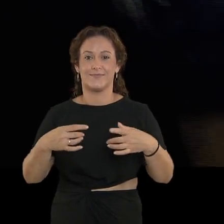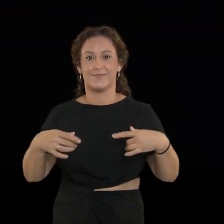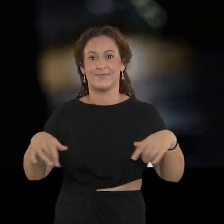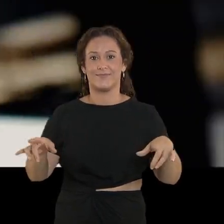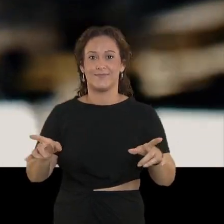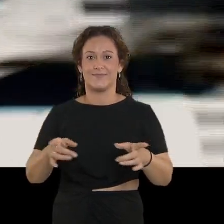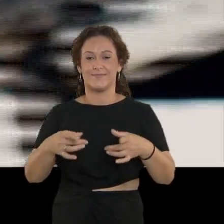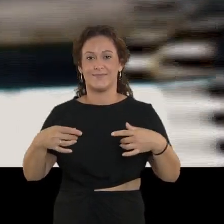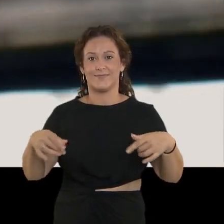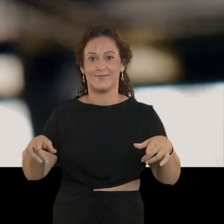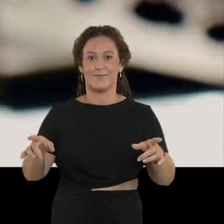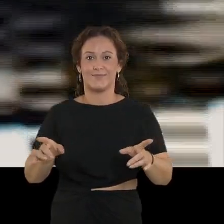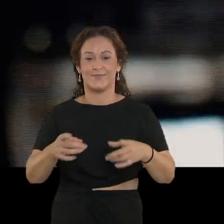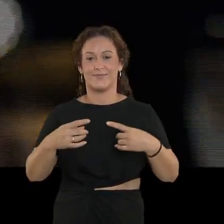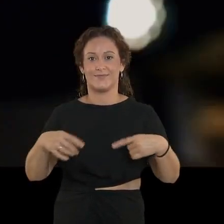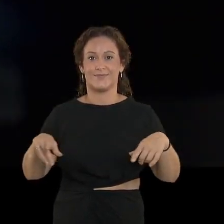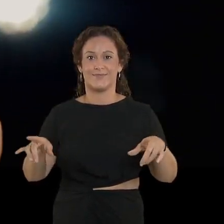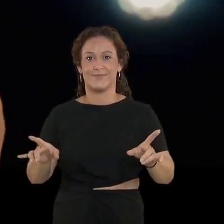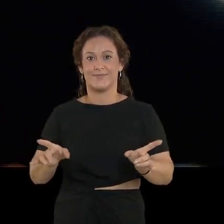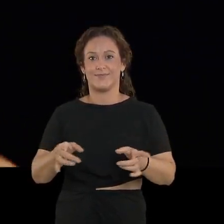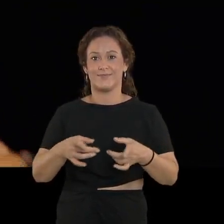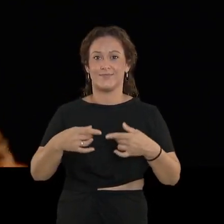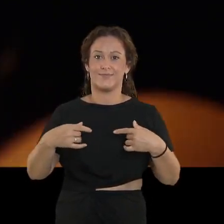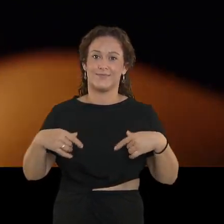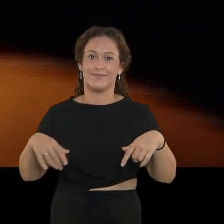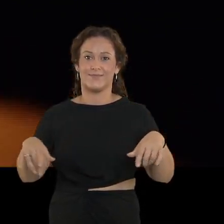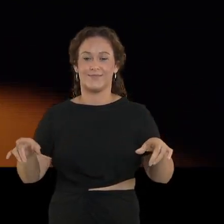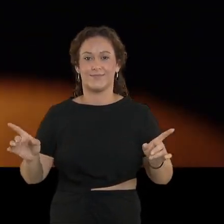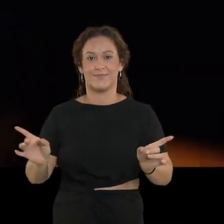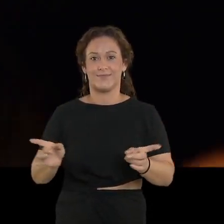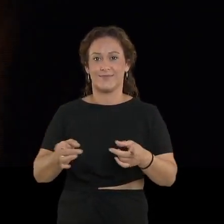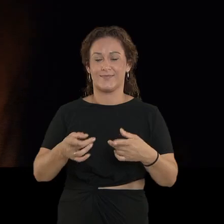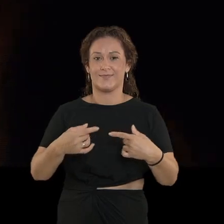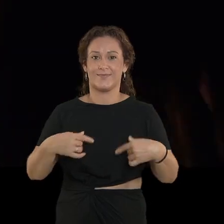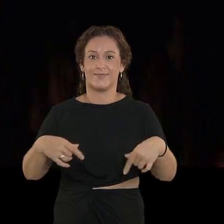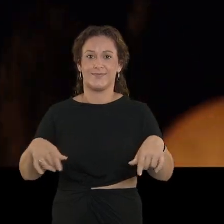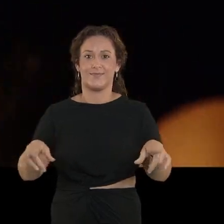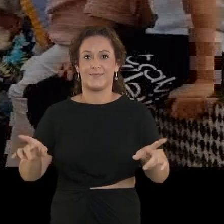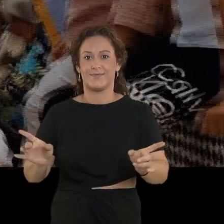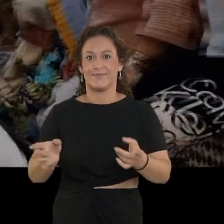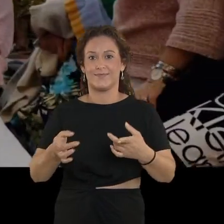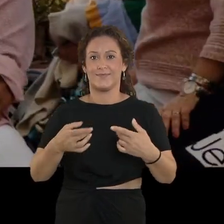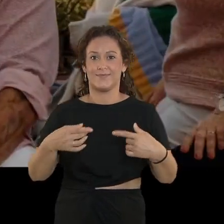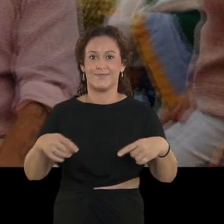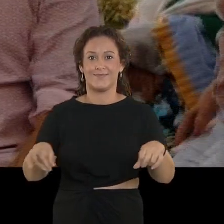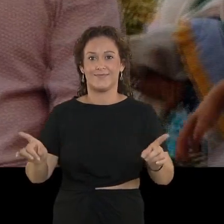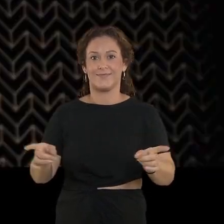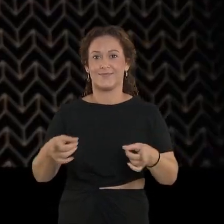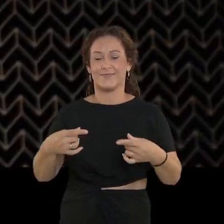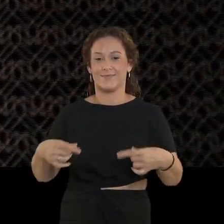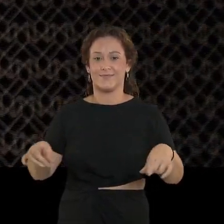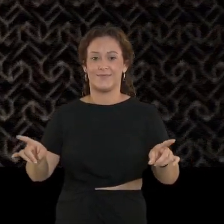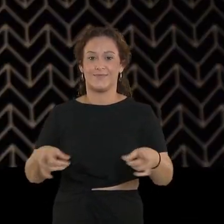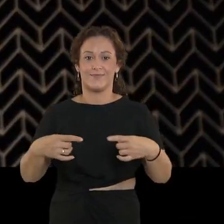tengo entre mis brazos y tú no estás de fresa, me sabes, no hay es. Que siempre te